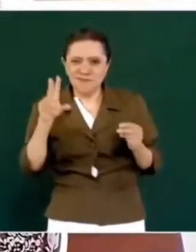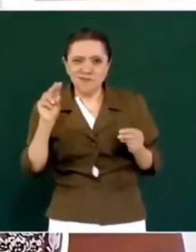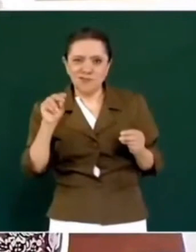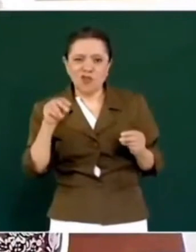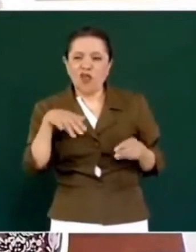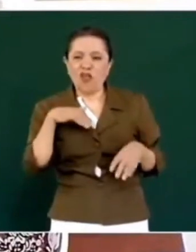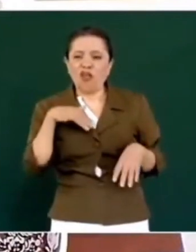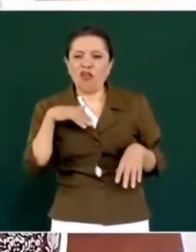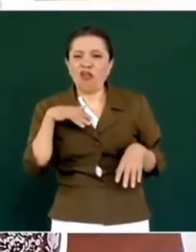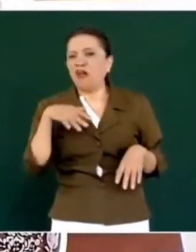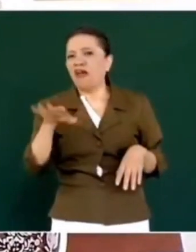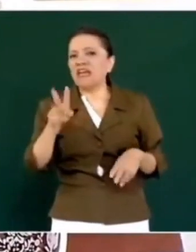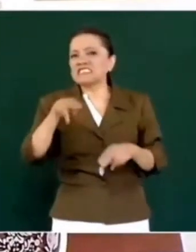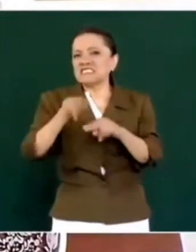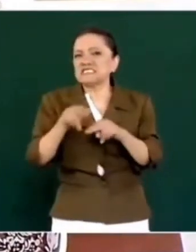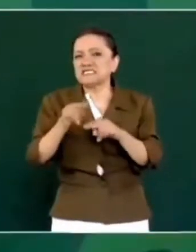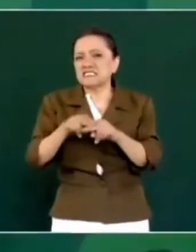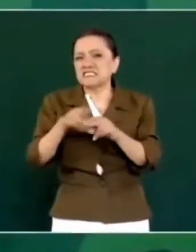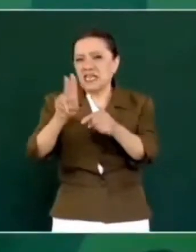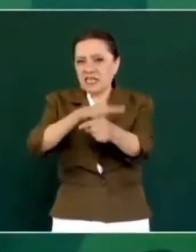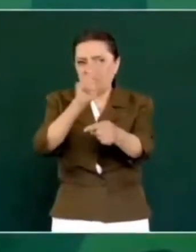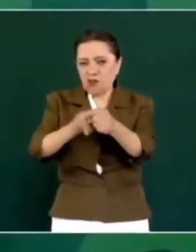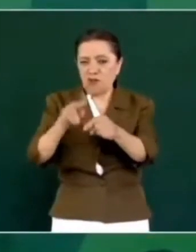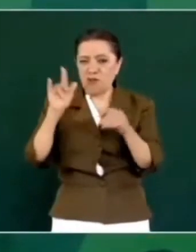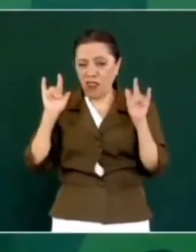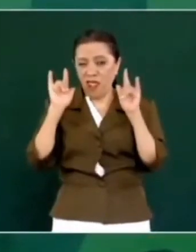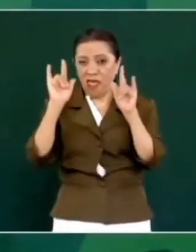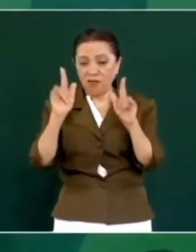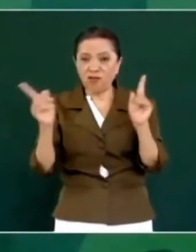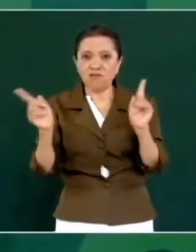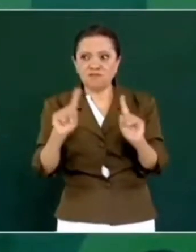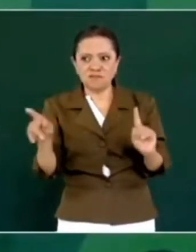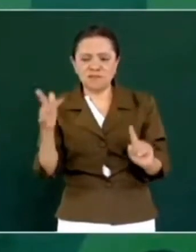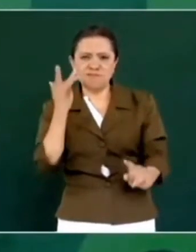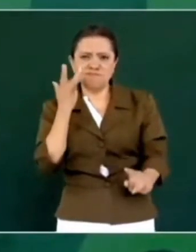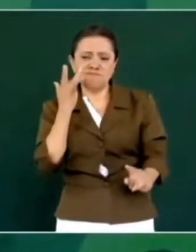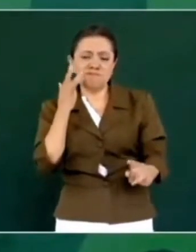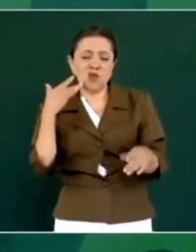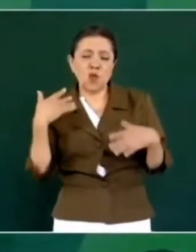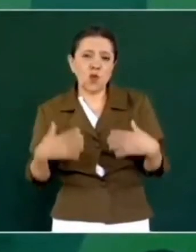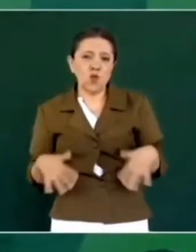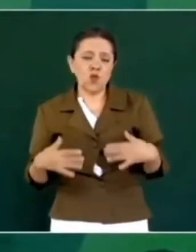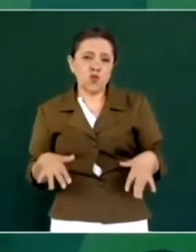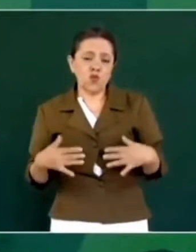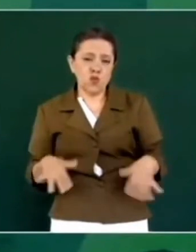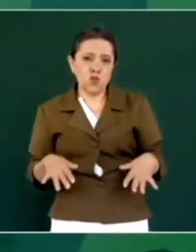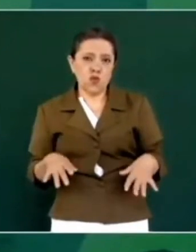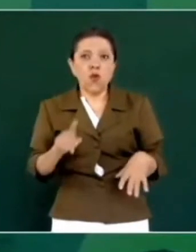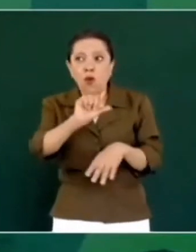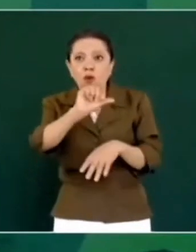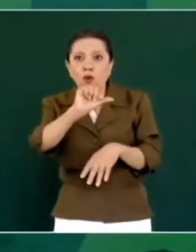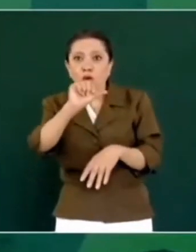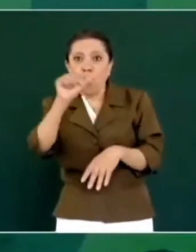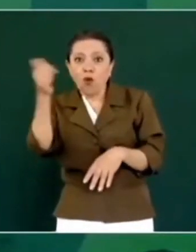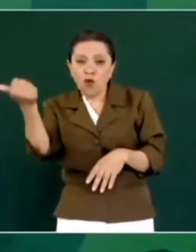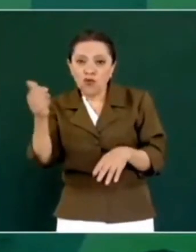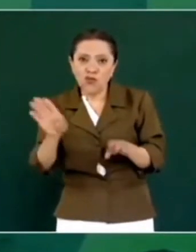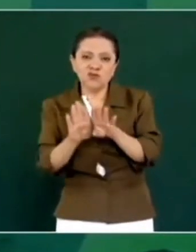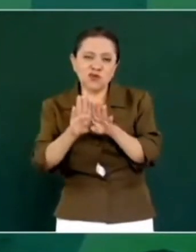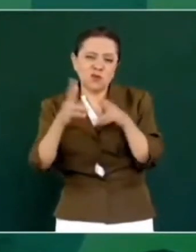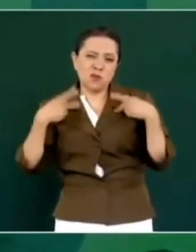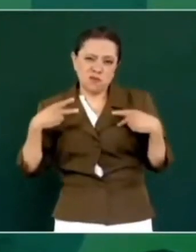los aviones en donde se traslada la gente. No, especial.